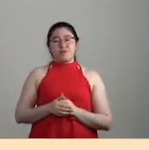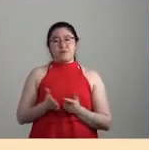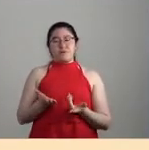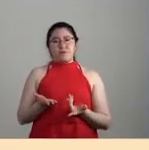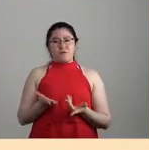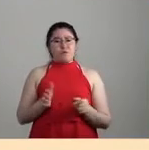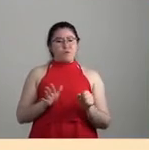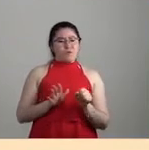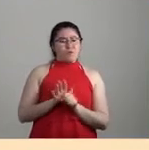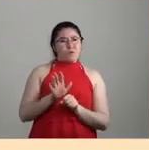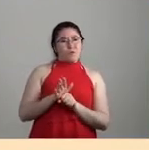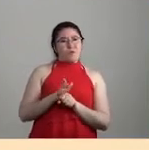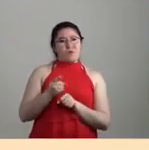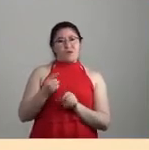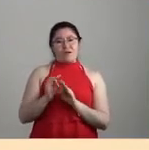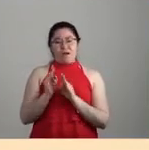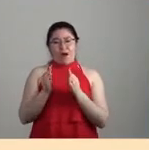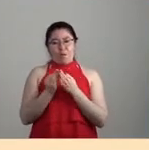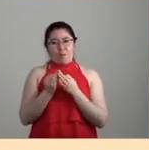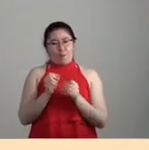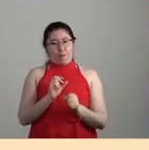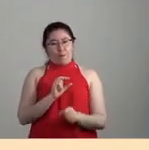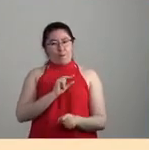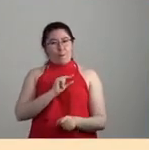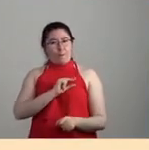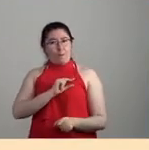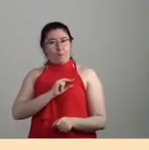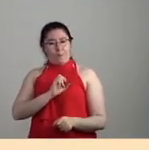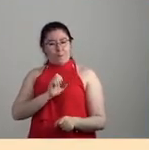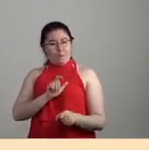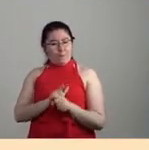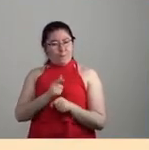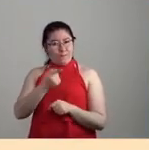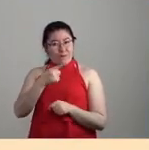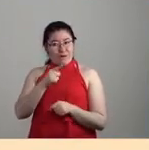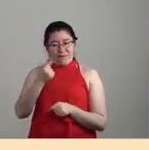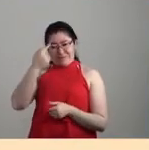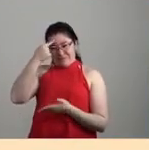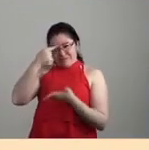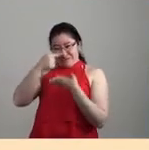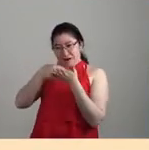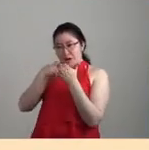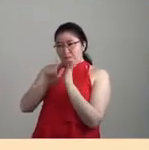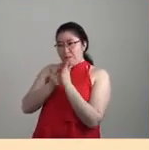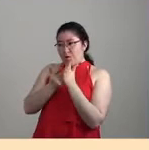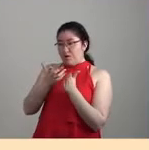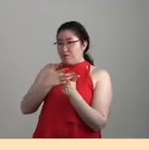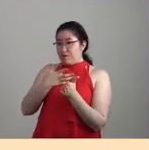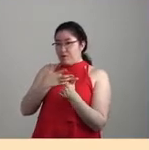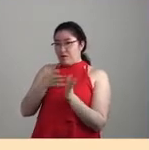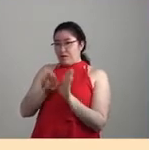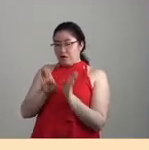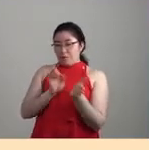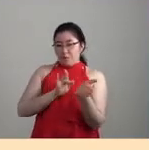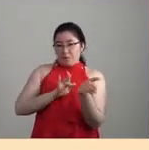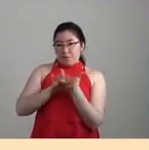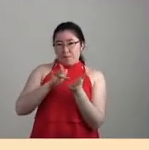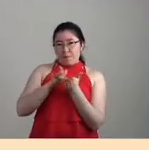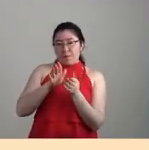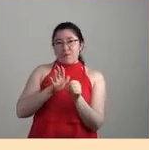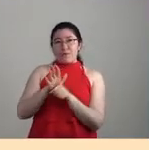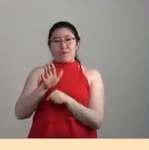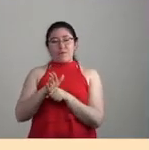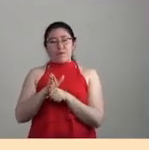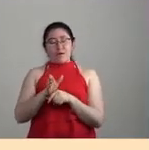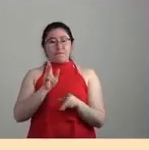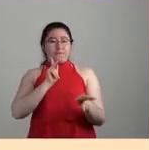los aportes más específicos que estos libros suponemos pueden tener, ¿no? De manera más situada en términos de las